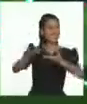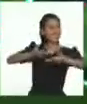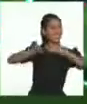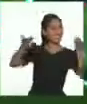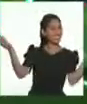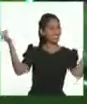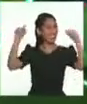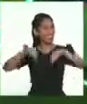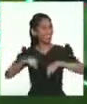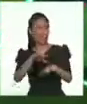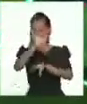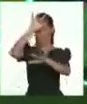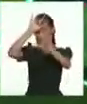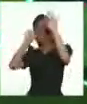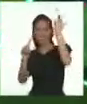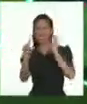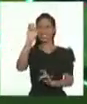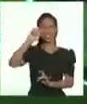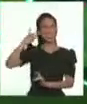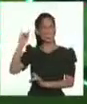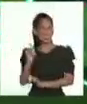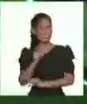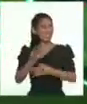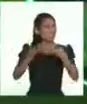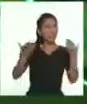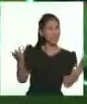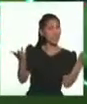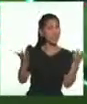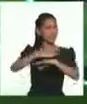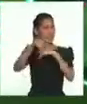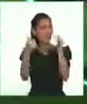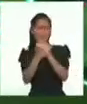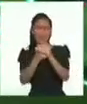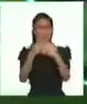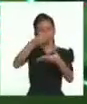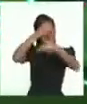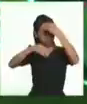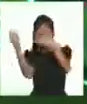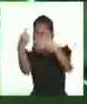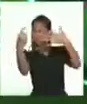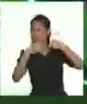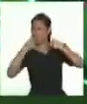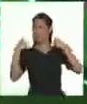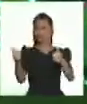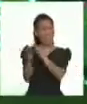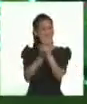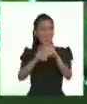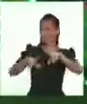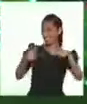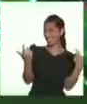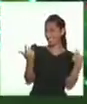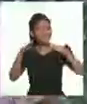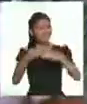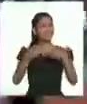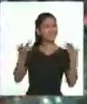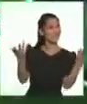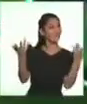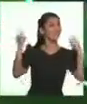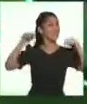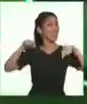Bienvenidas y bienvenidos al Mágico Mundo de Decau, para construir nuevos conocimientos de una manera muy divertida.